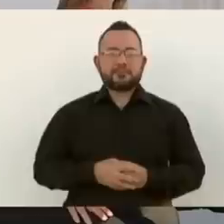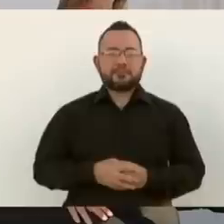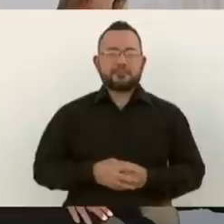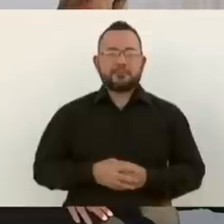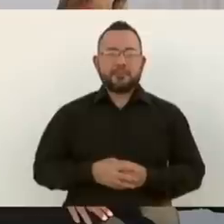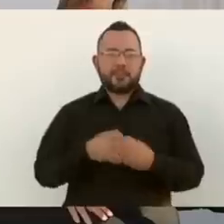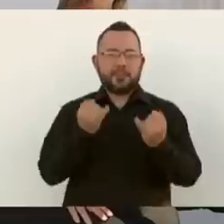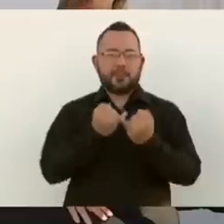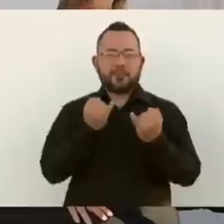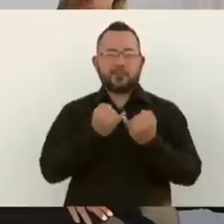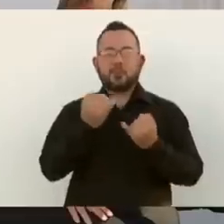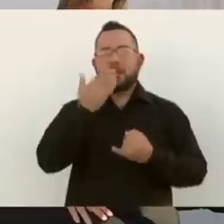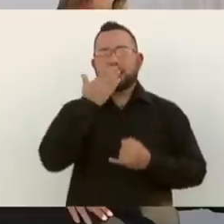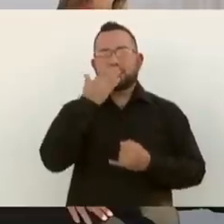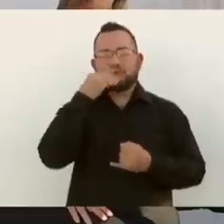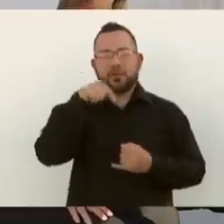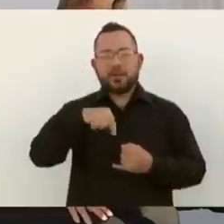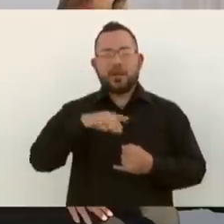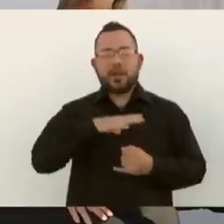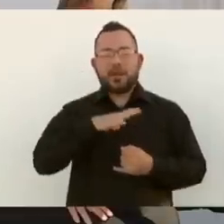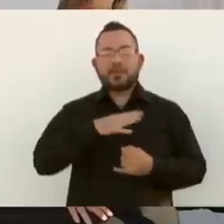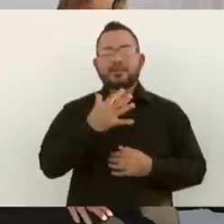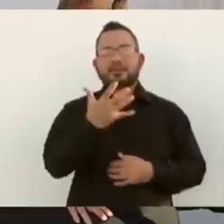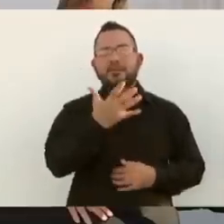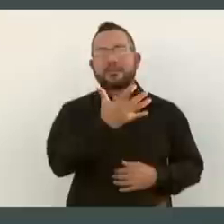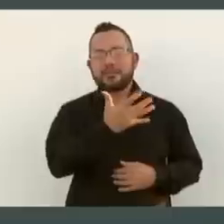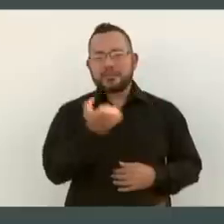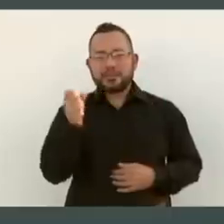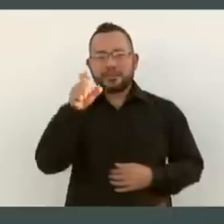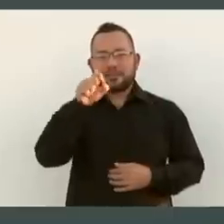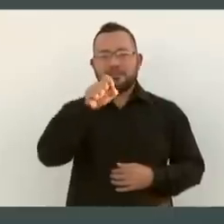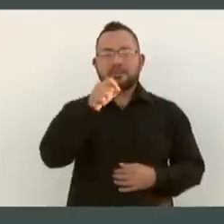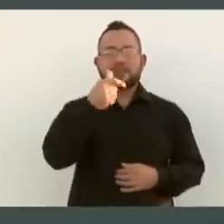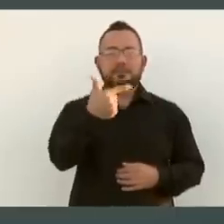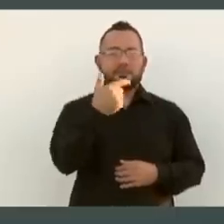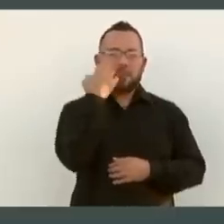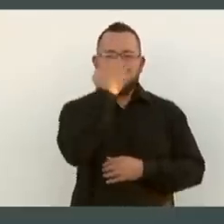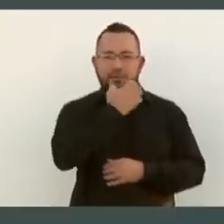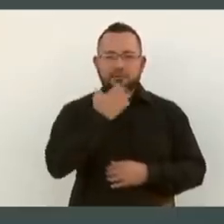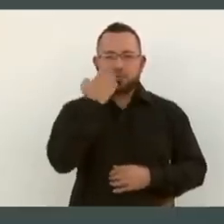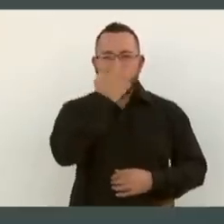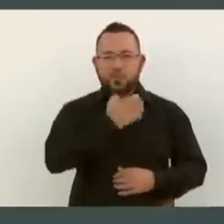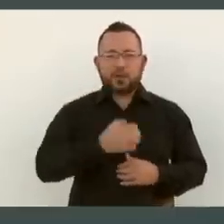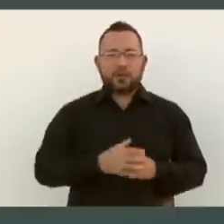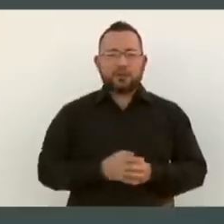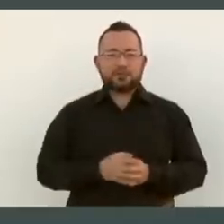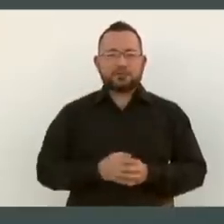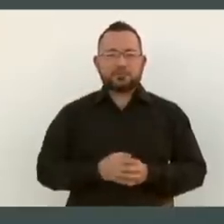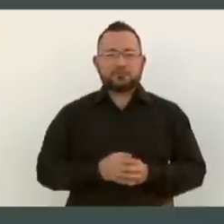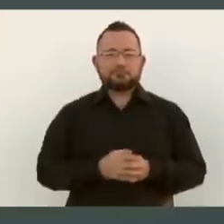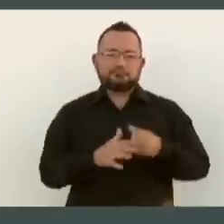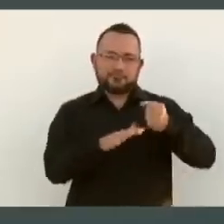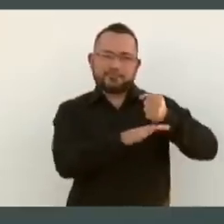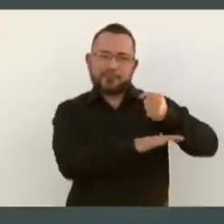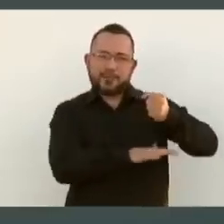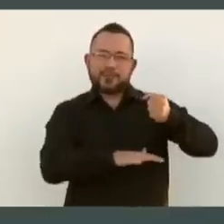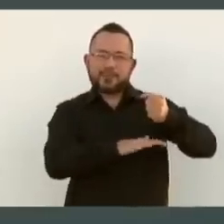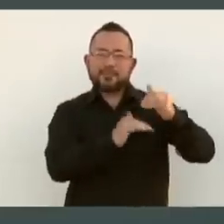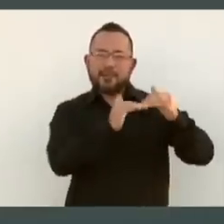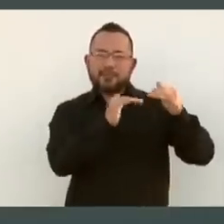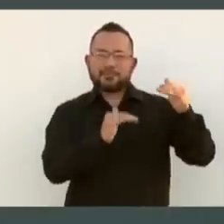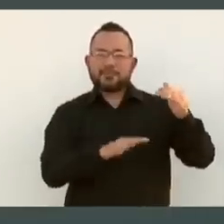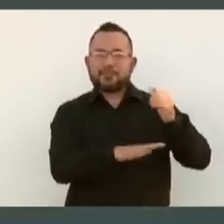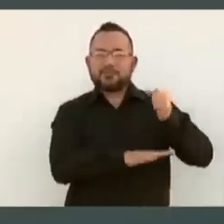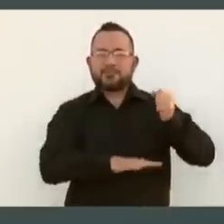527 escuelas de nivel básico ya